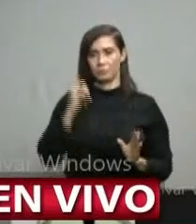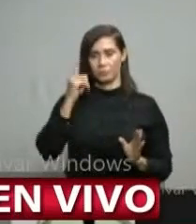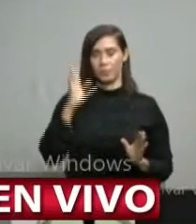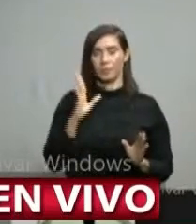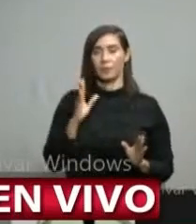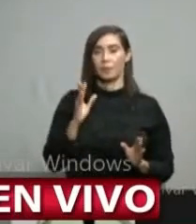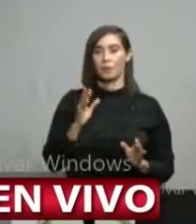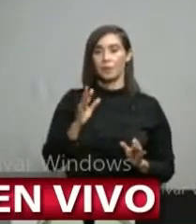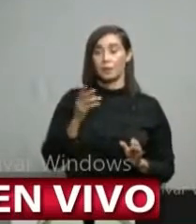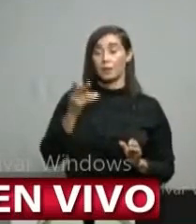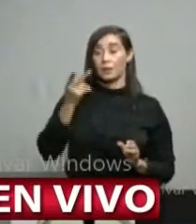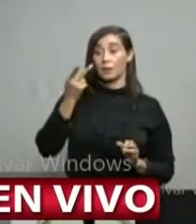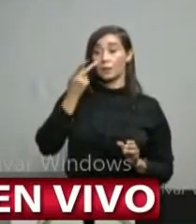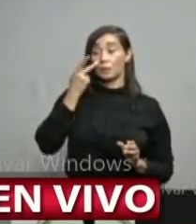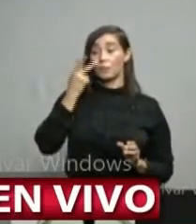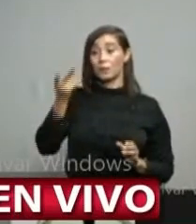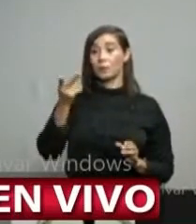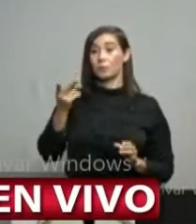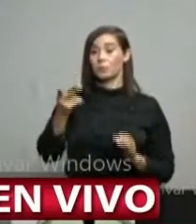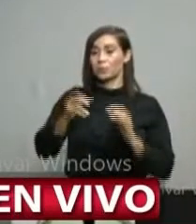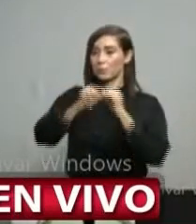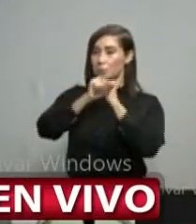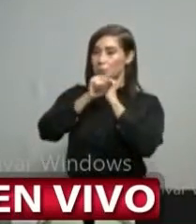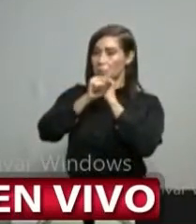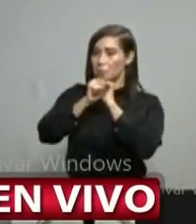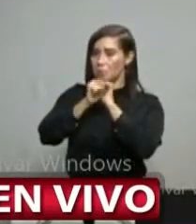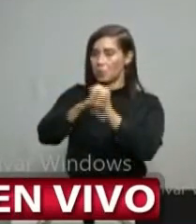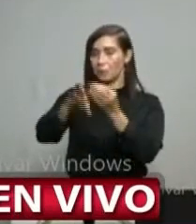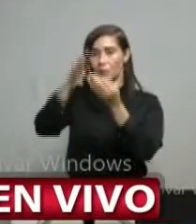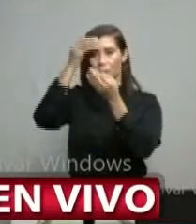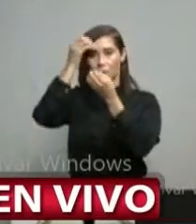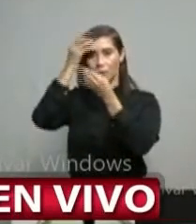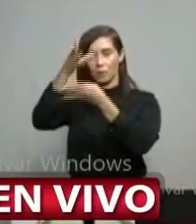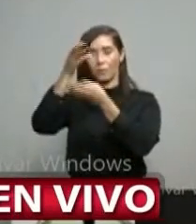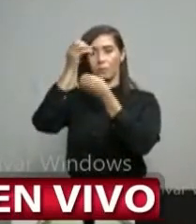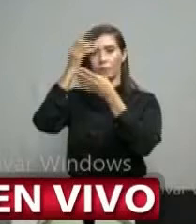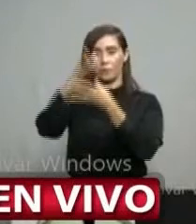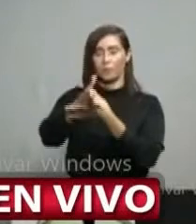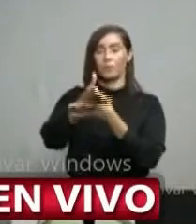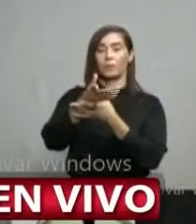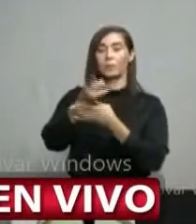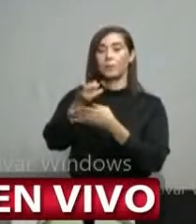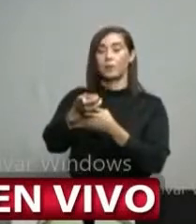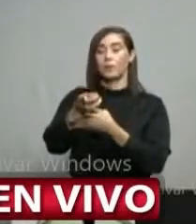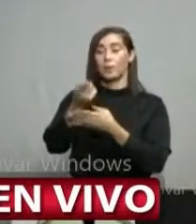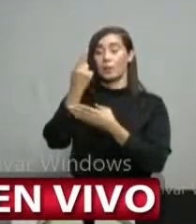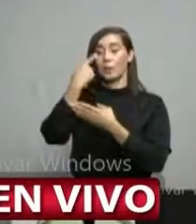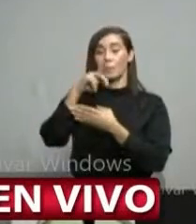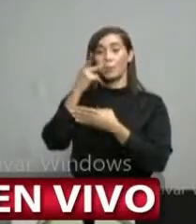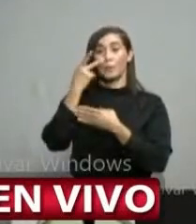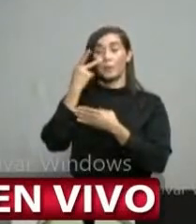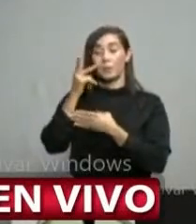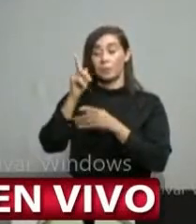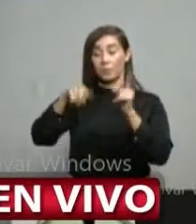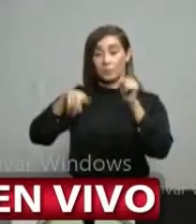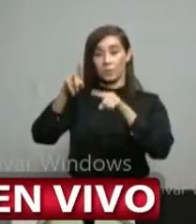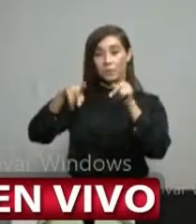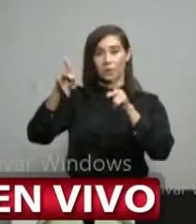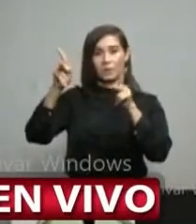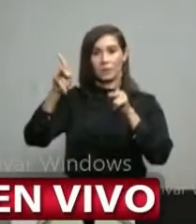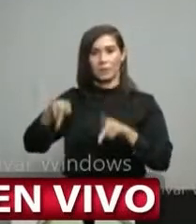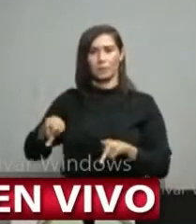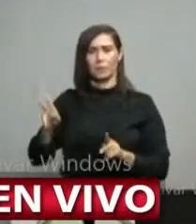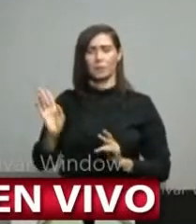para mantener a la población informada y concientizada, pero hay un gran segmento de la población que entiende en su